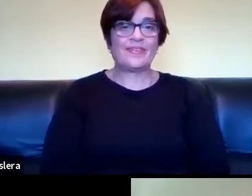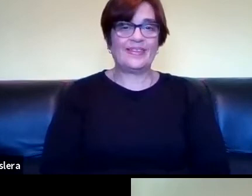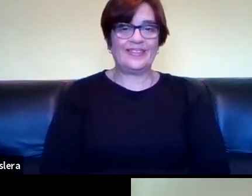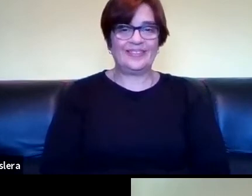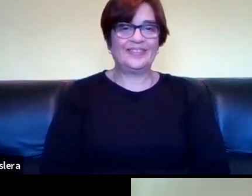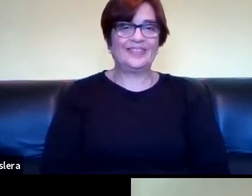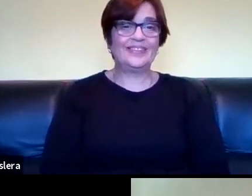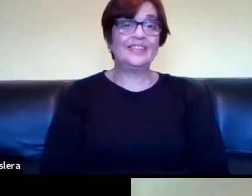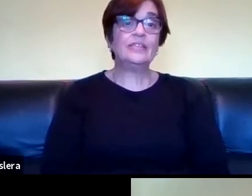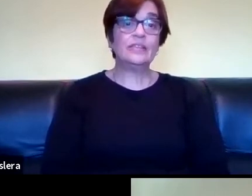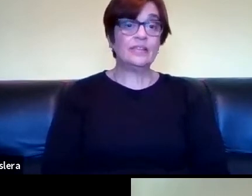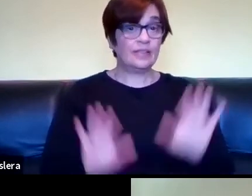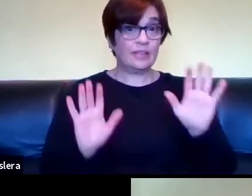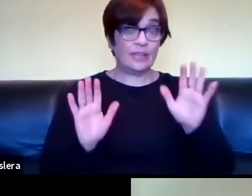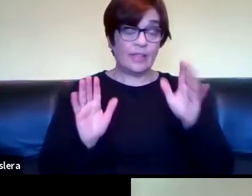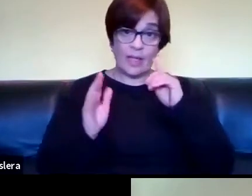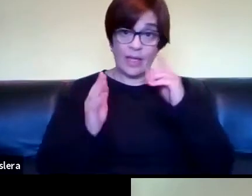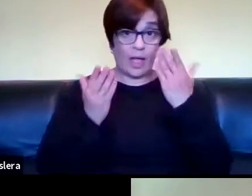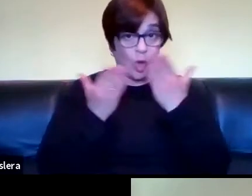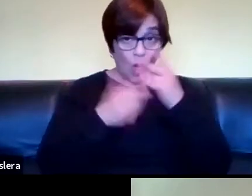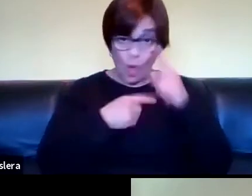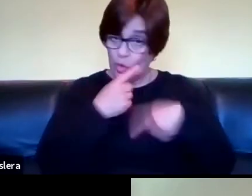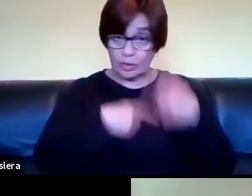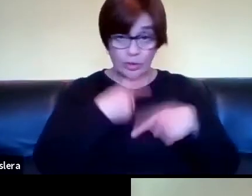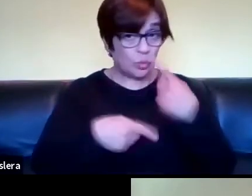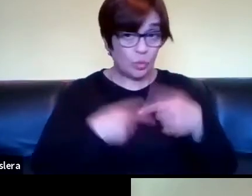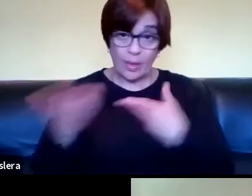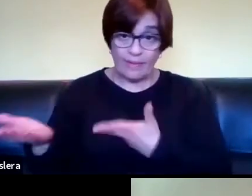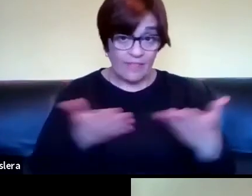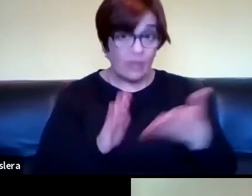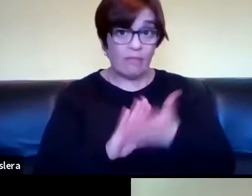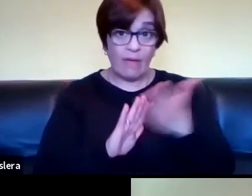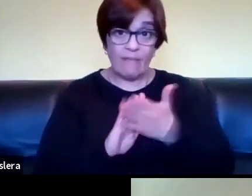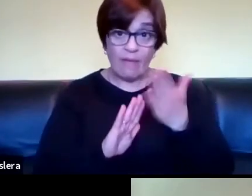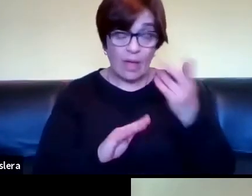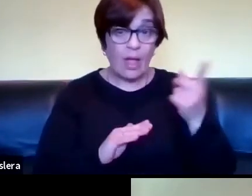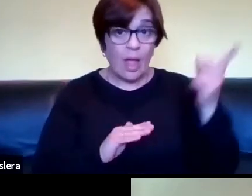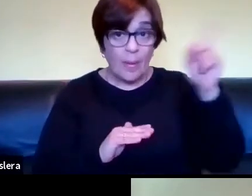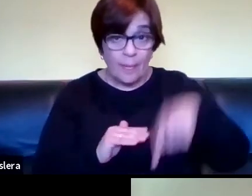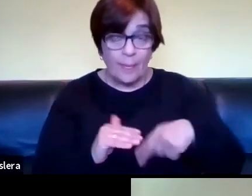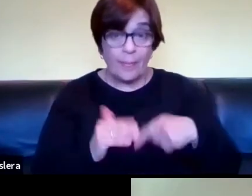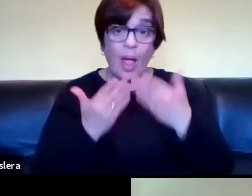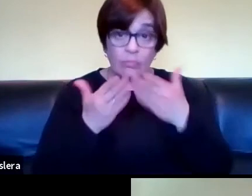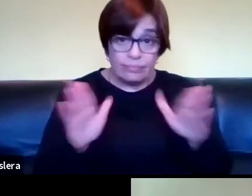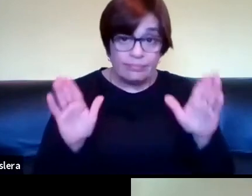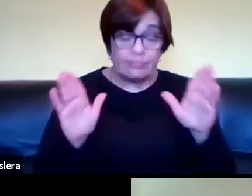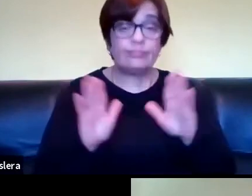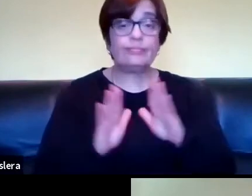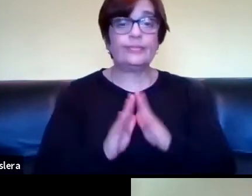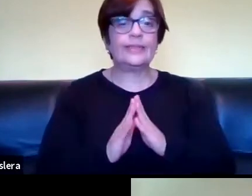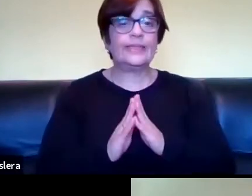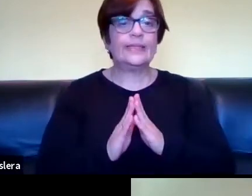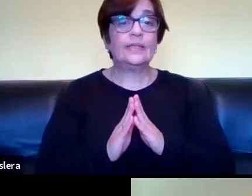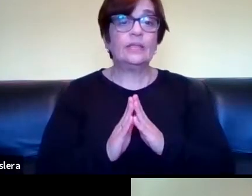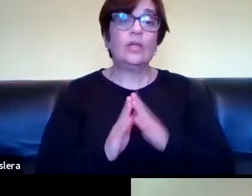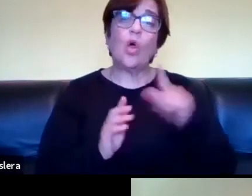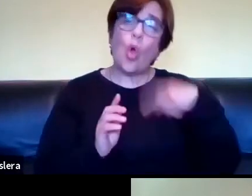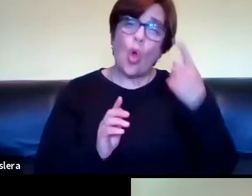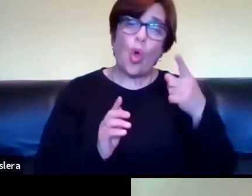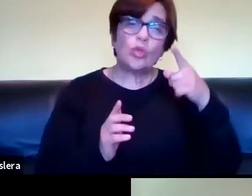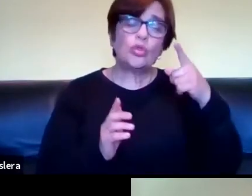queda abierto el ciclo además invitarlos que próximamente van a quedar abiertos a otros